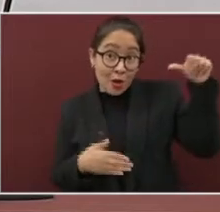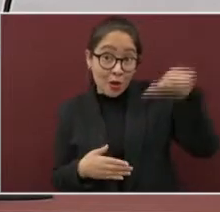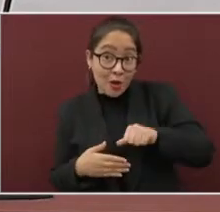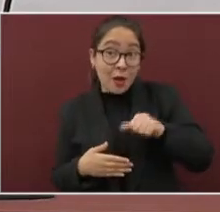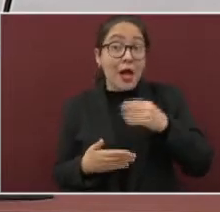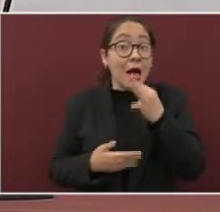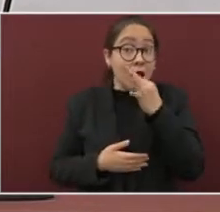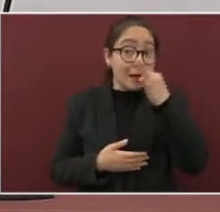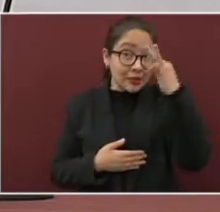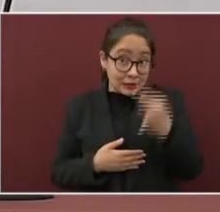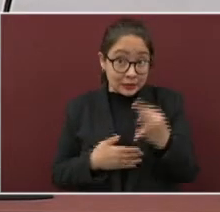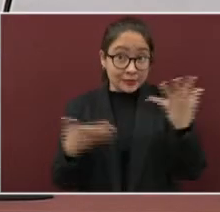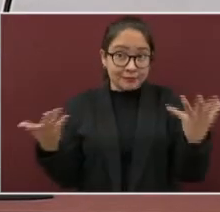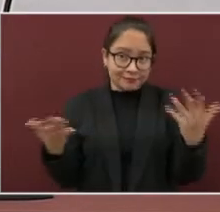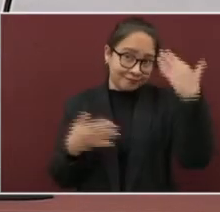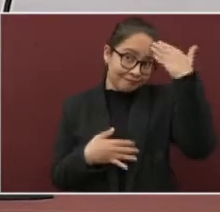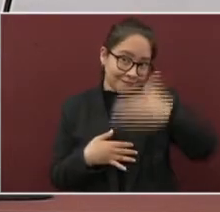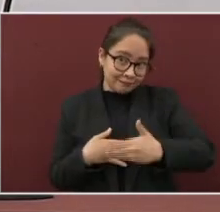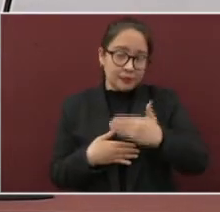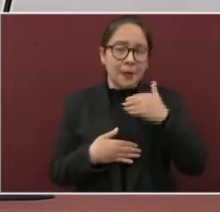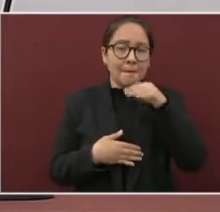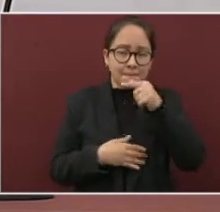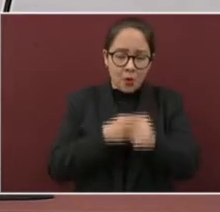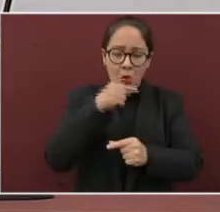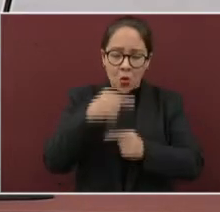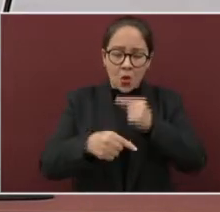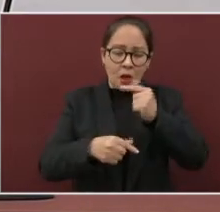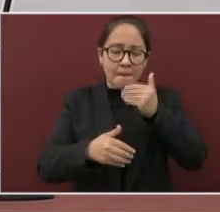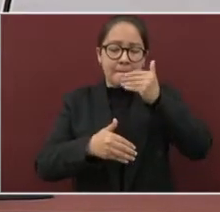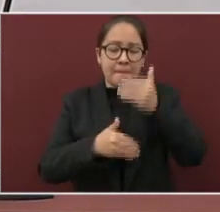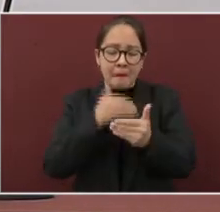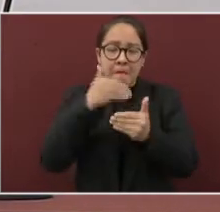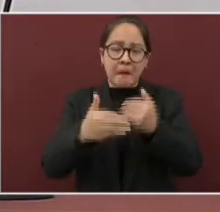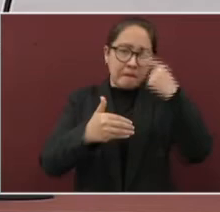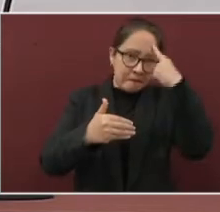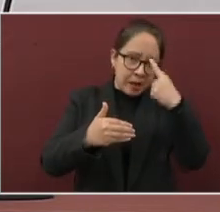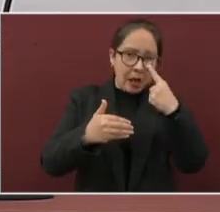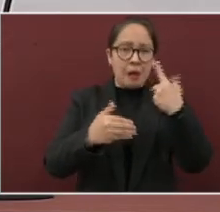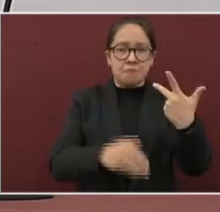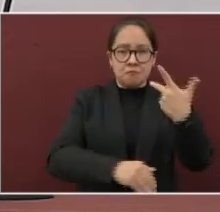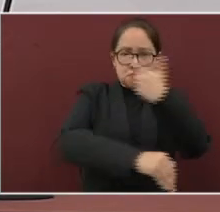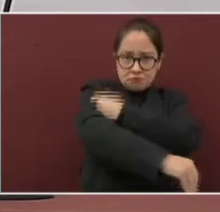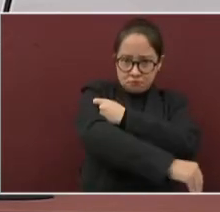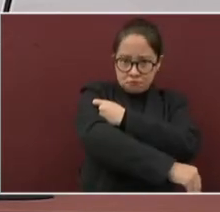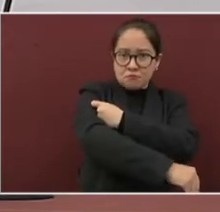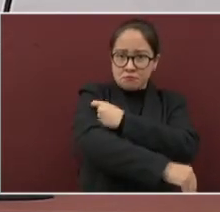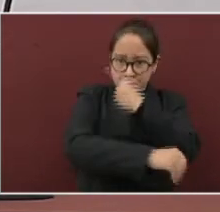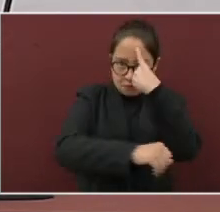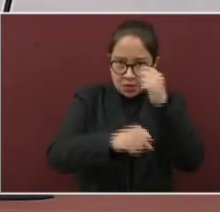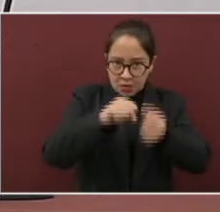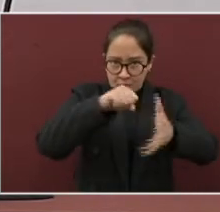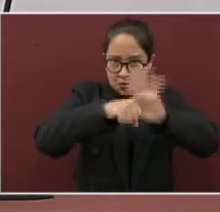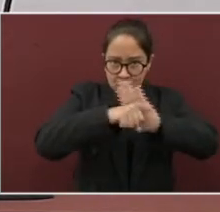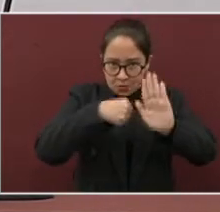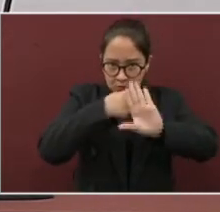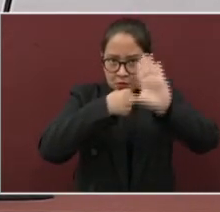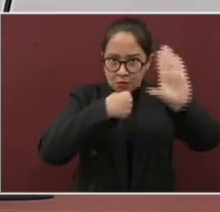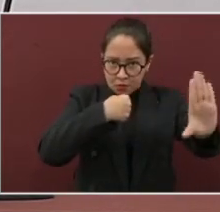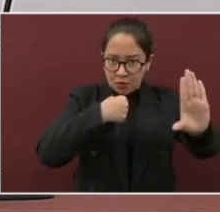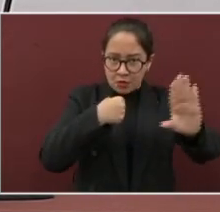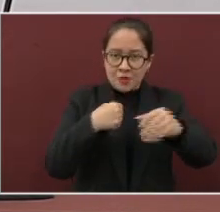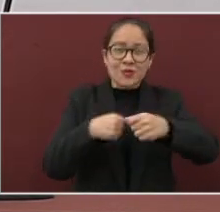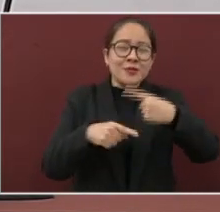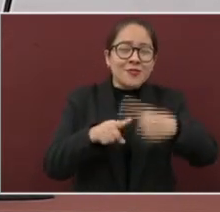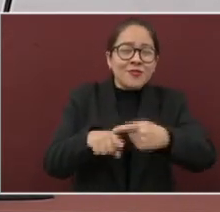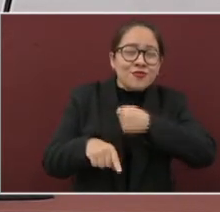mientras, por un lado, vamos avanzando con la cobertura del Plan Nacional de Vacunación contra COVID-19 para